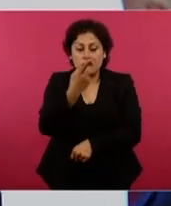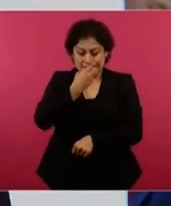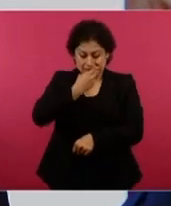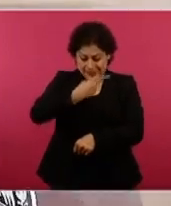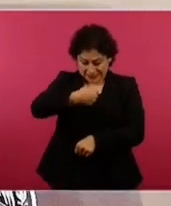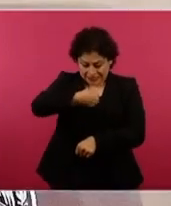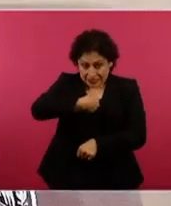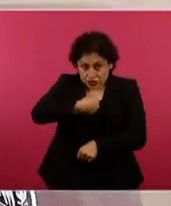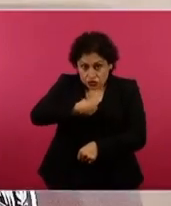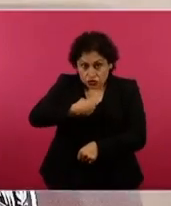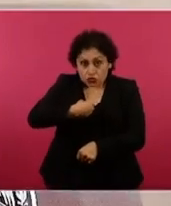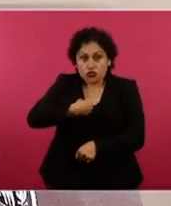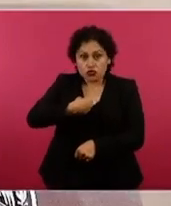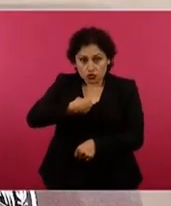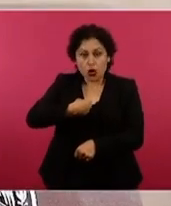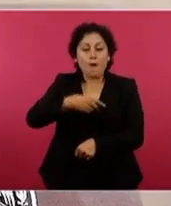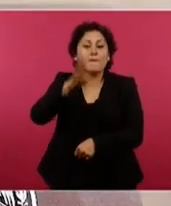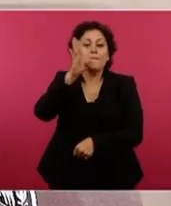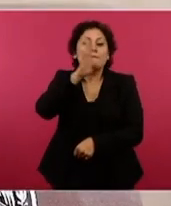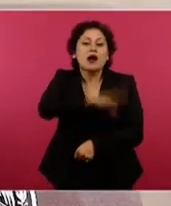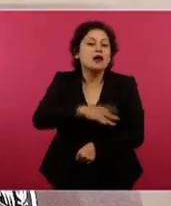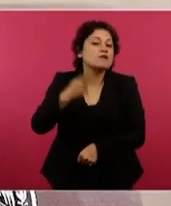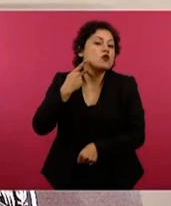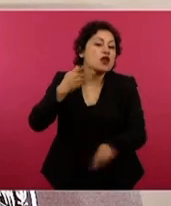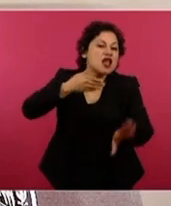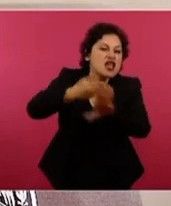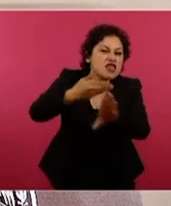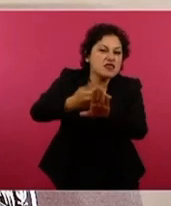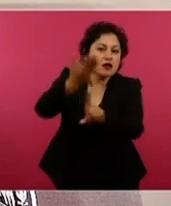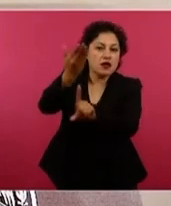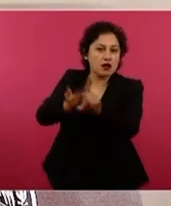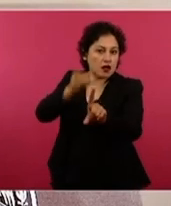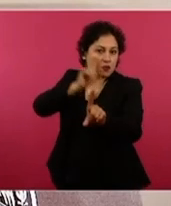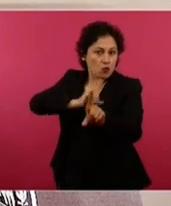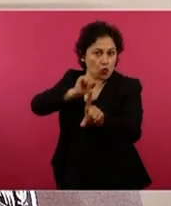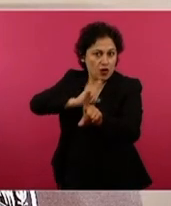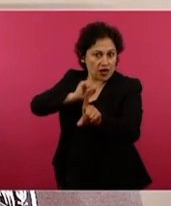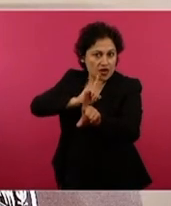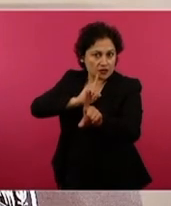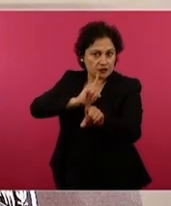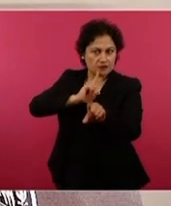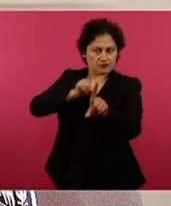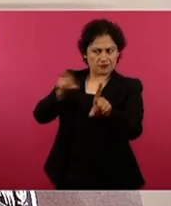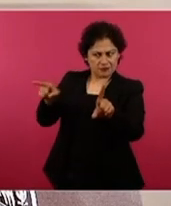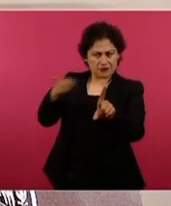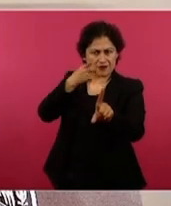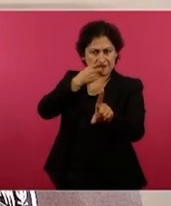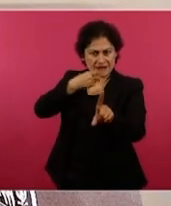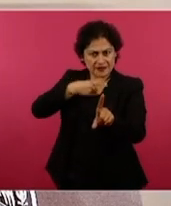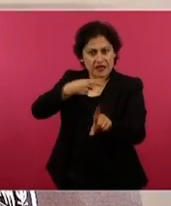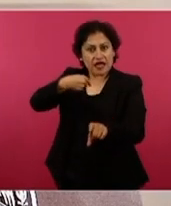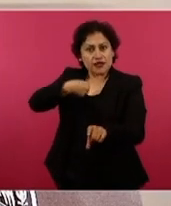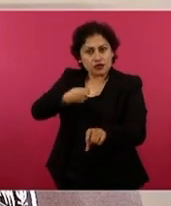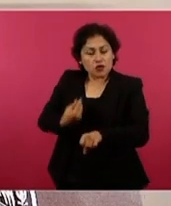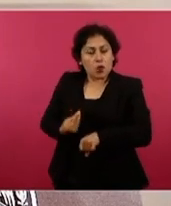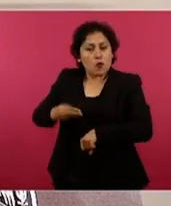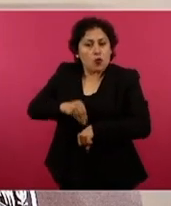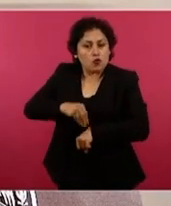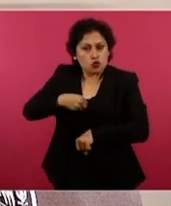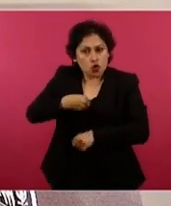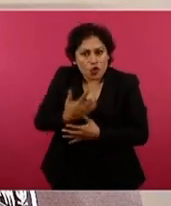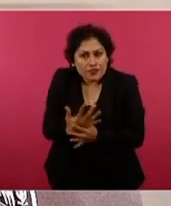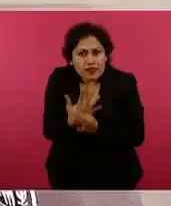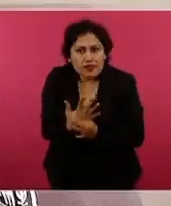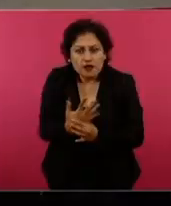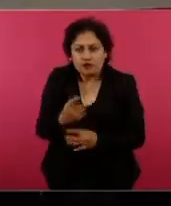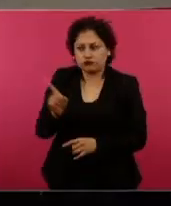violencia política de género. Y lo que hacen es atribuirme expresiones que yo no expuse en esta conferencia.